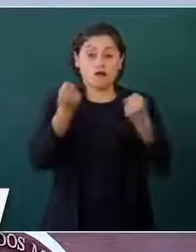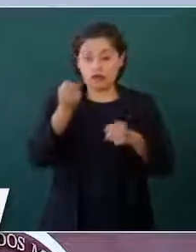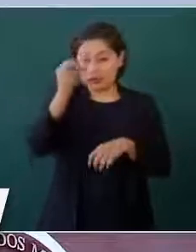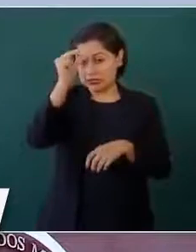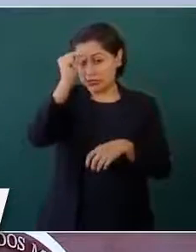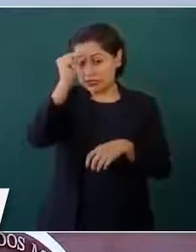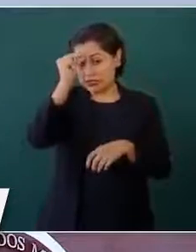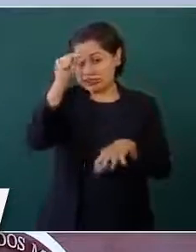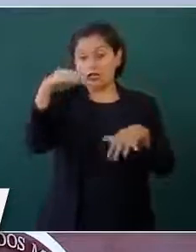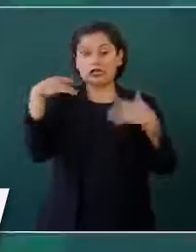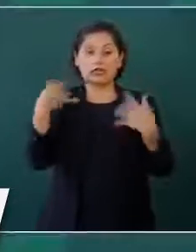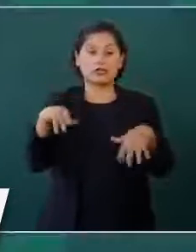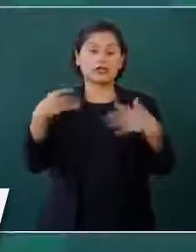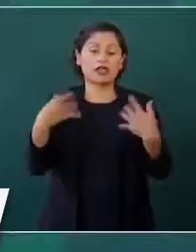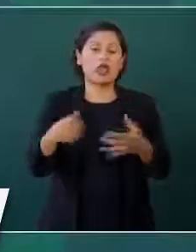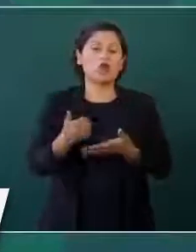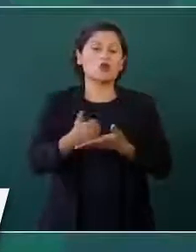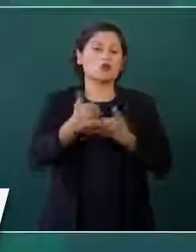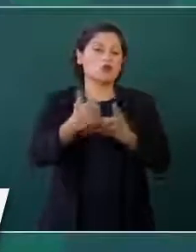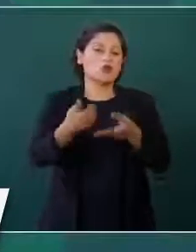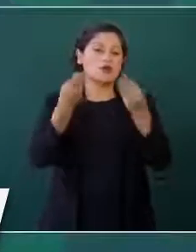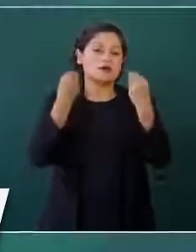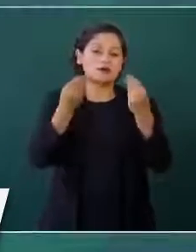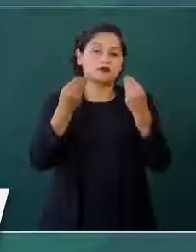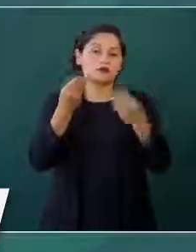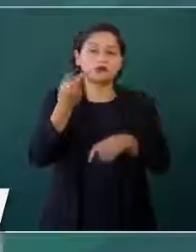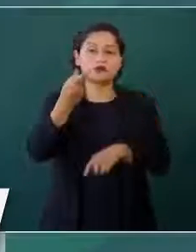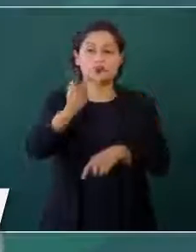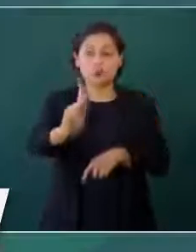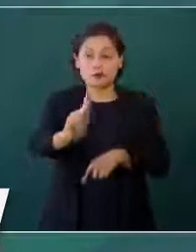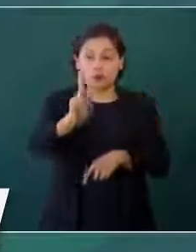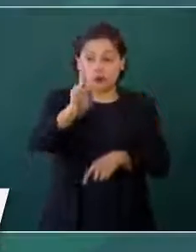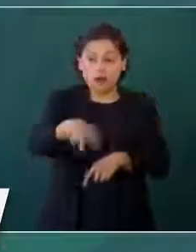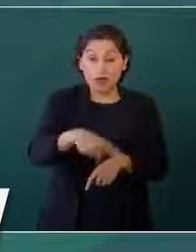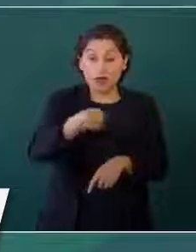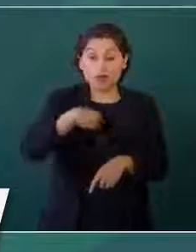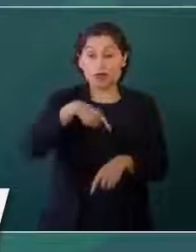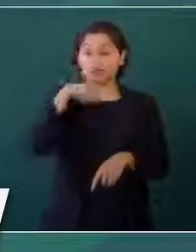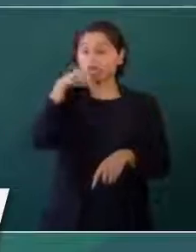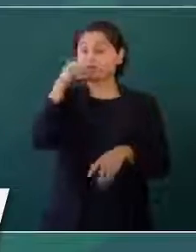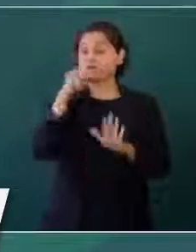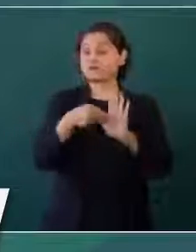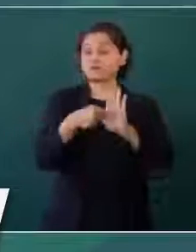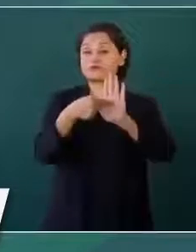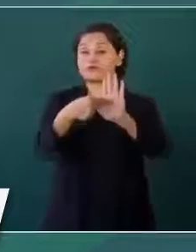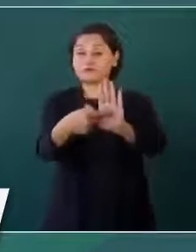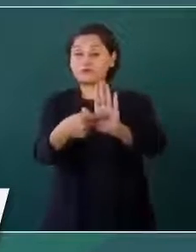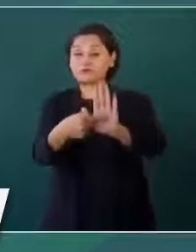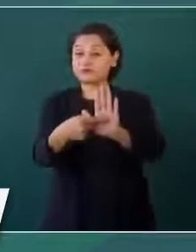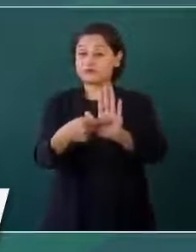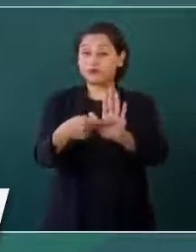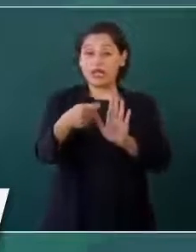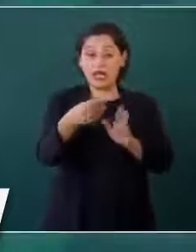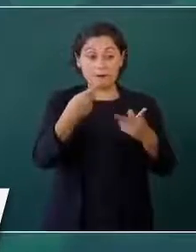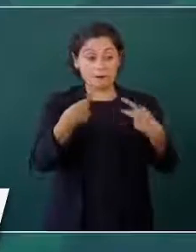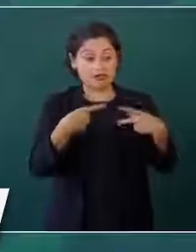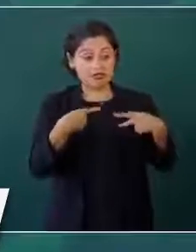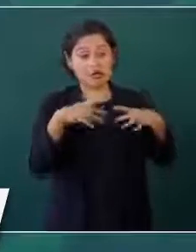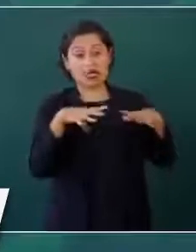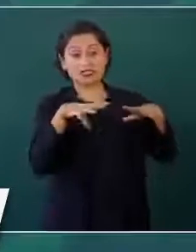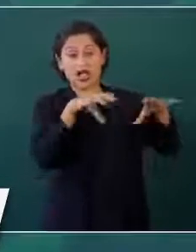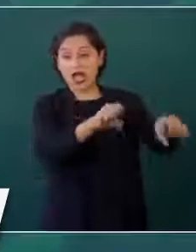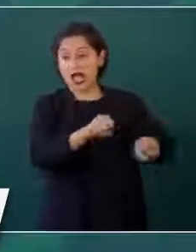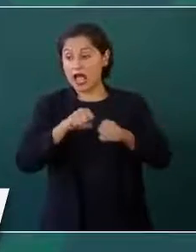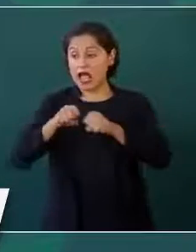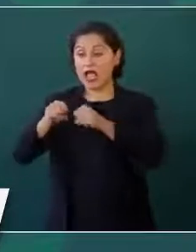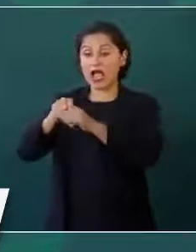nosotros no nos corresponde presumir la dimensión criminal de esos detenidos. En buen plan